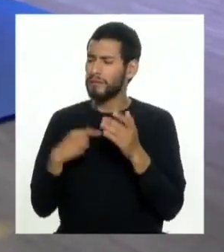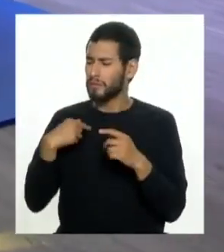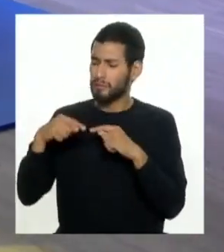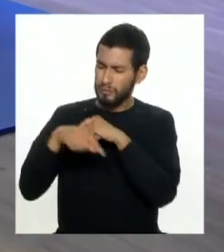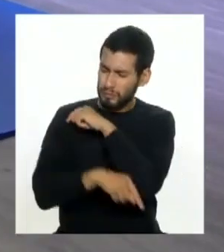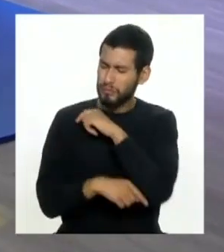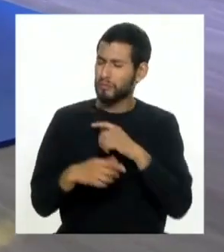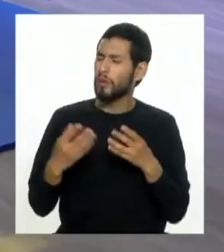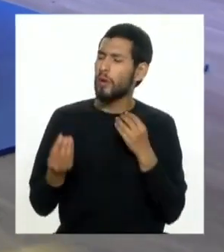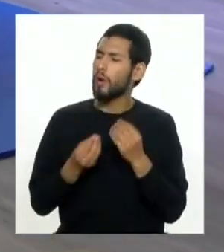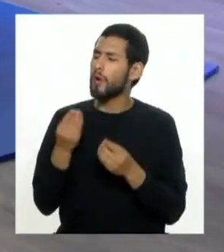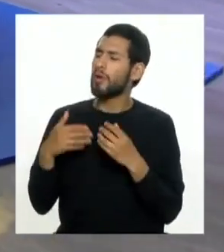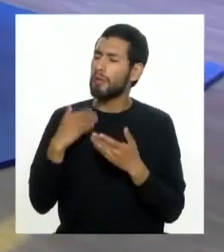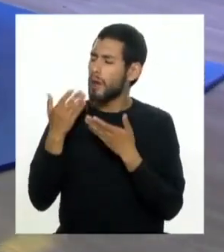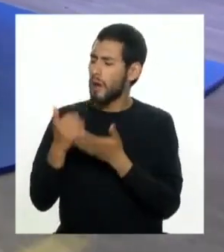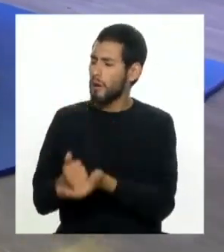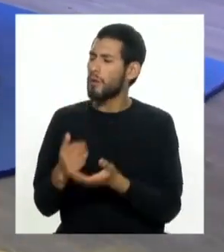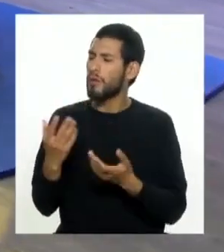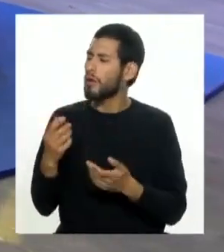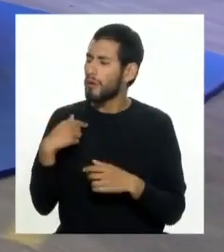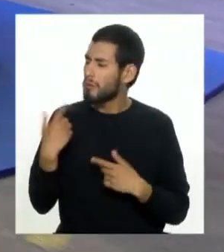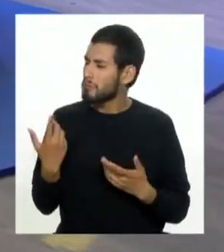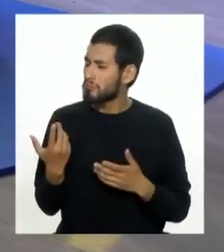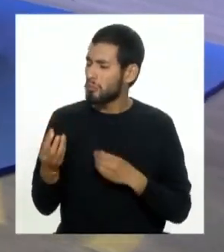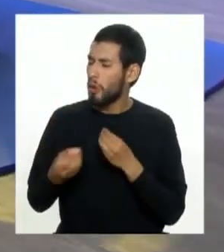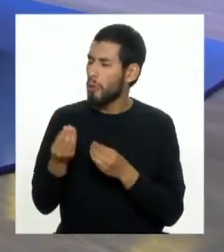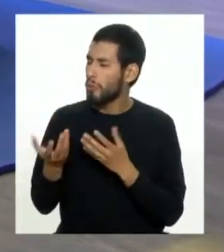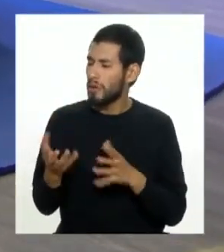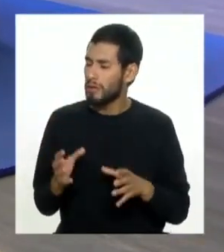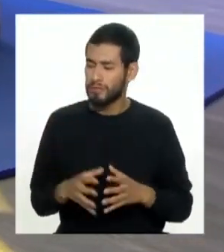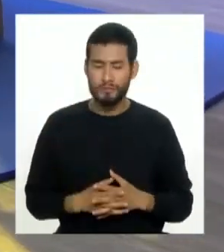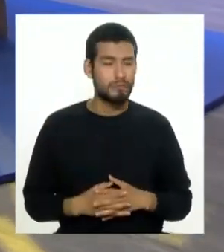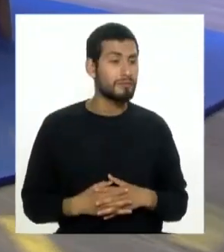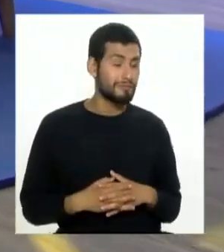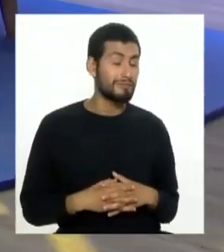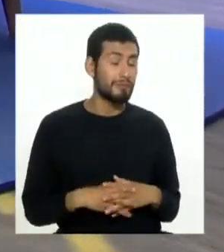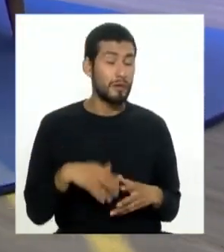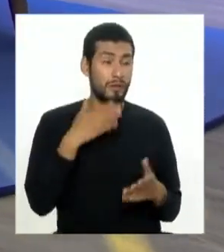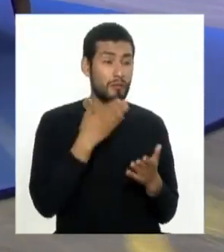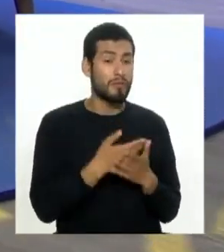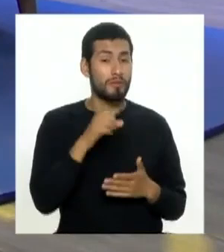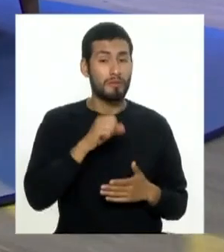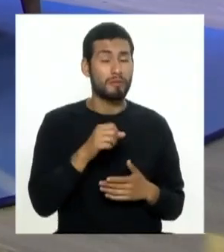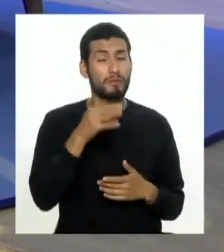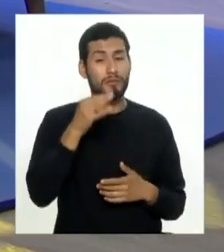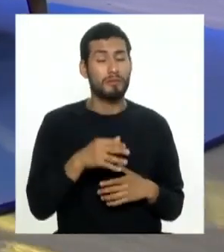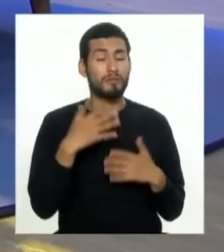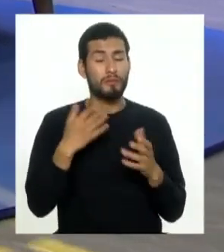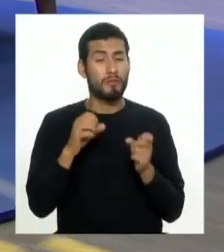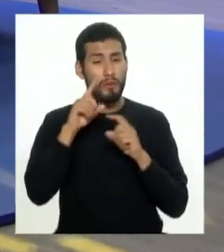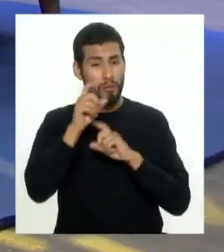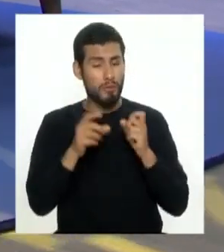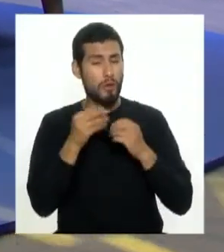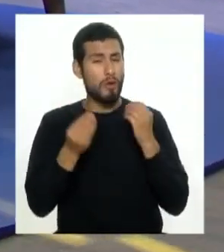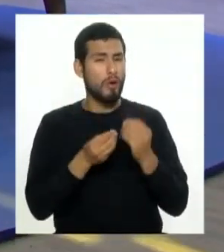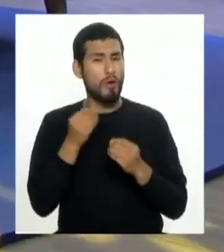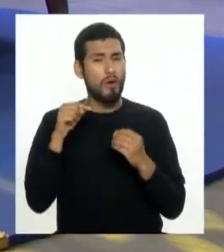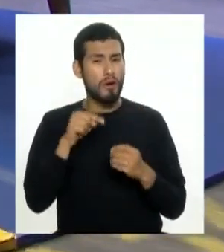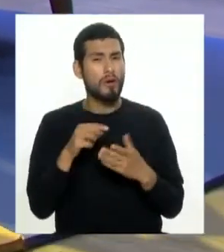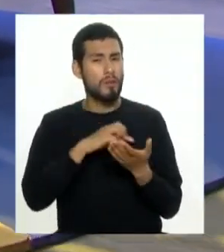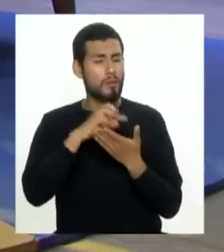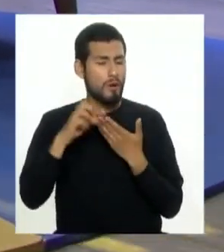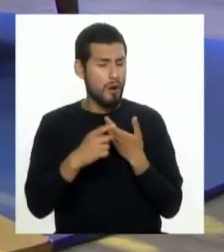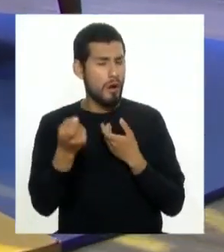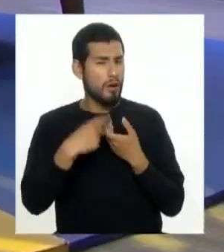extrema de qué manera se les puede ayudar? ¿Cómo es el procedimiento? Sí y es muy bueno porque en realidad hay muchas consultas sobre cómo incorporarse al